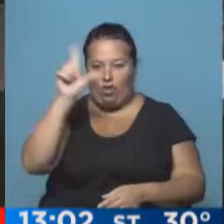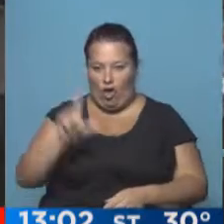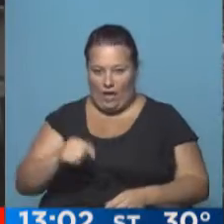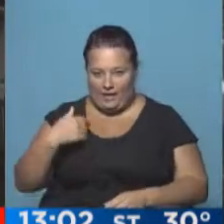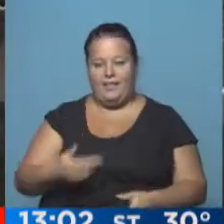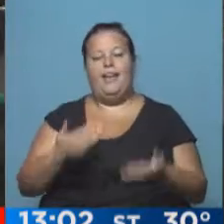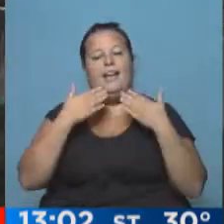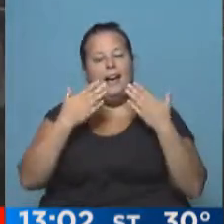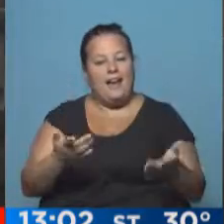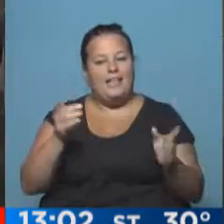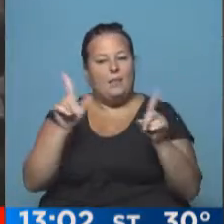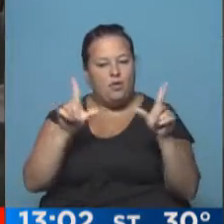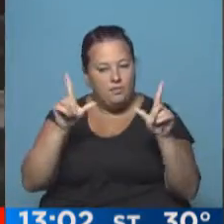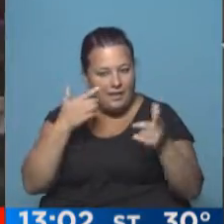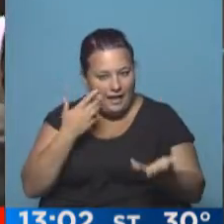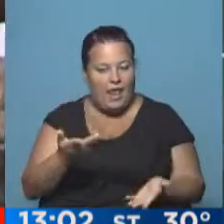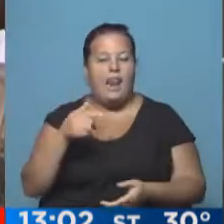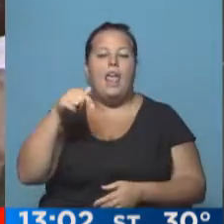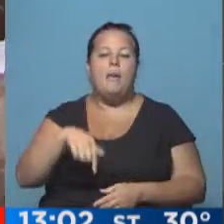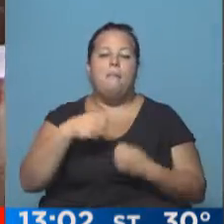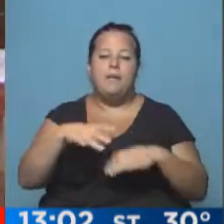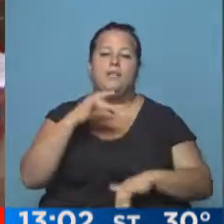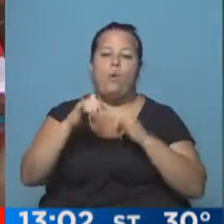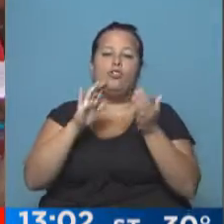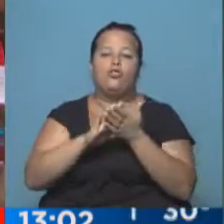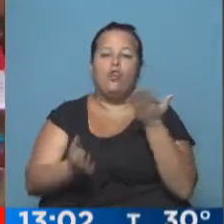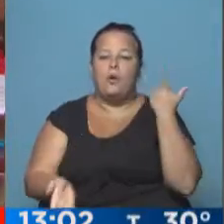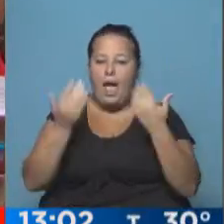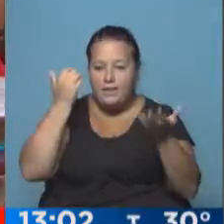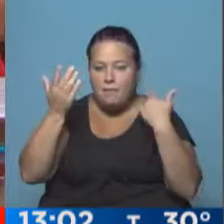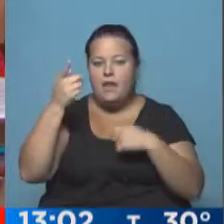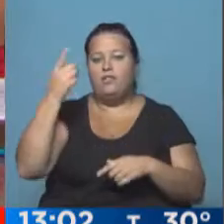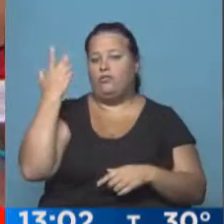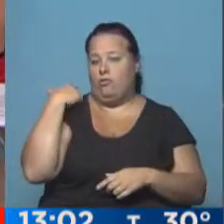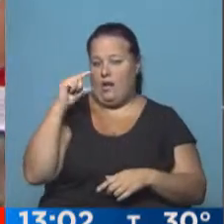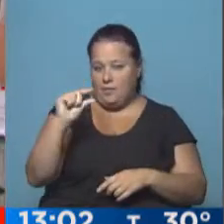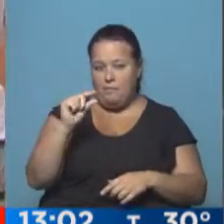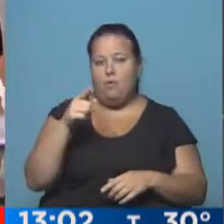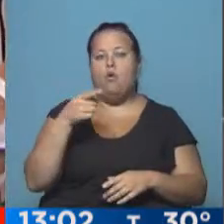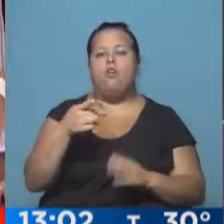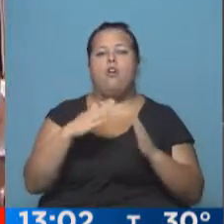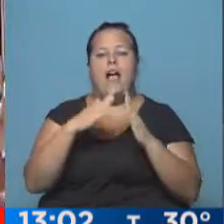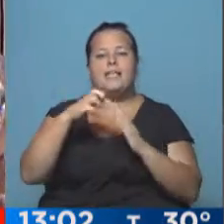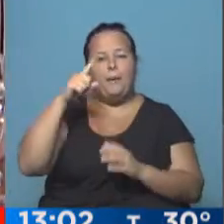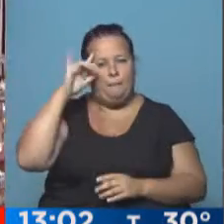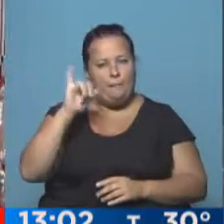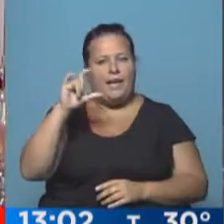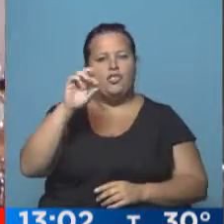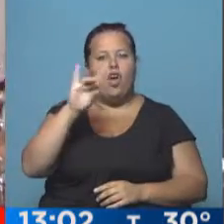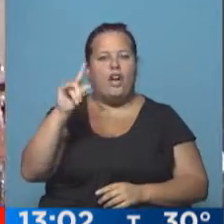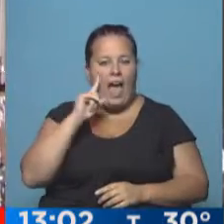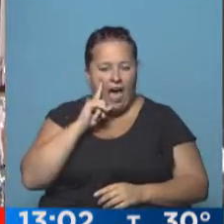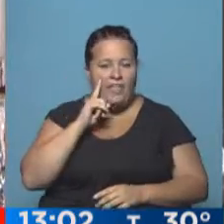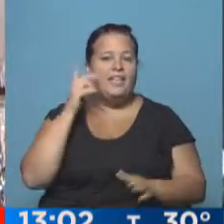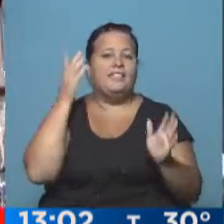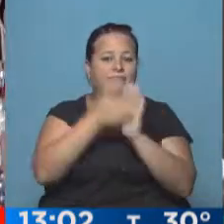Gracias por acompañarnos. Como siempre, vamos a comenzar hablando del allanamiento en las últimas horas en la casa de Pérez Corradi, quien